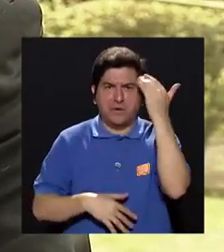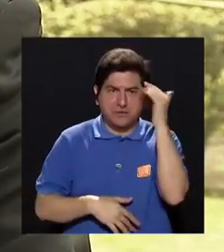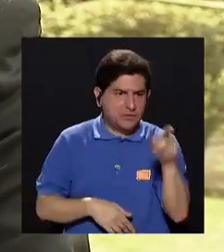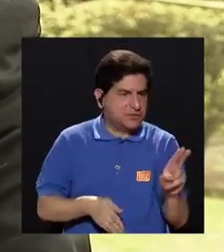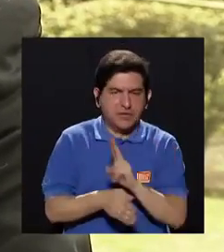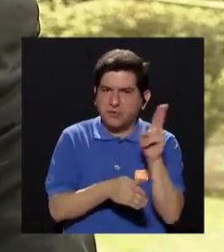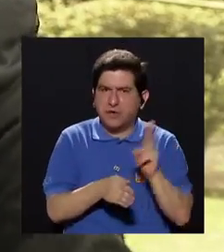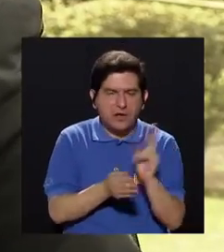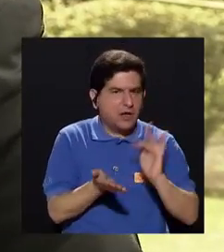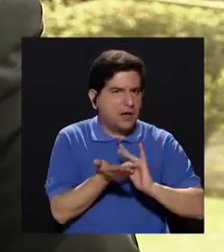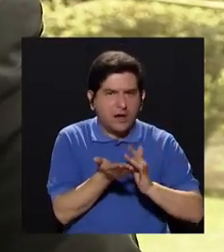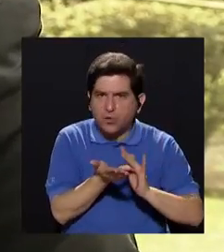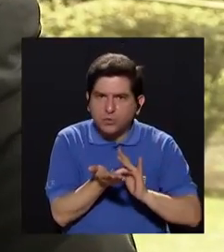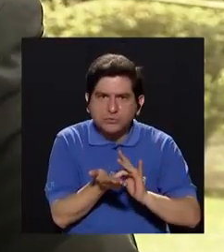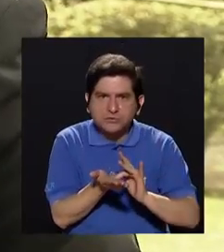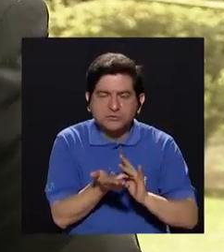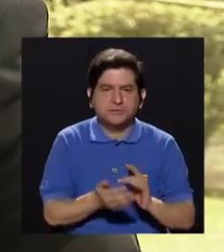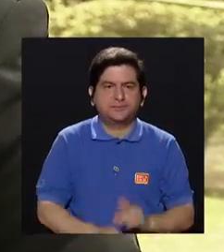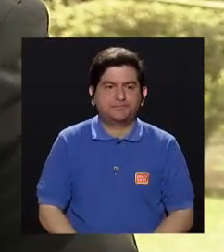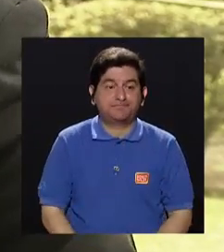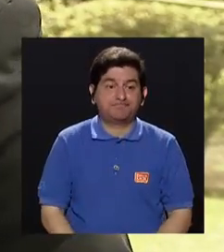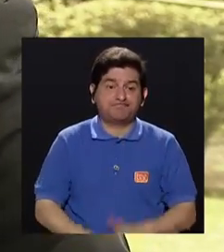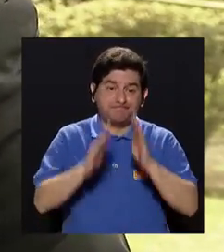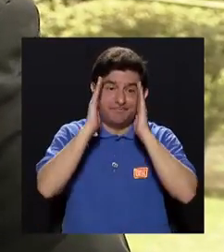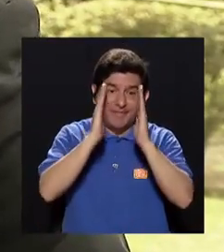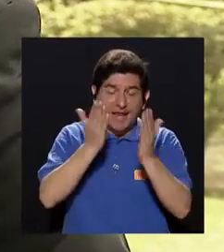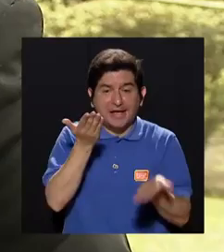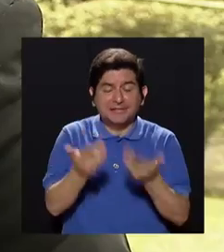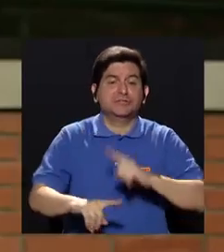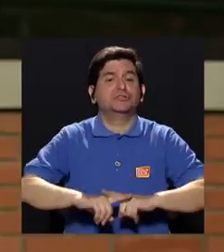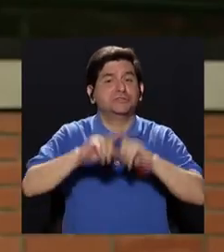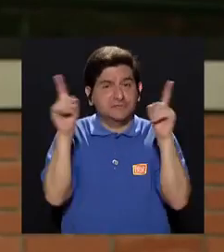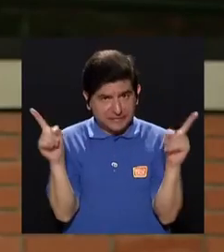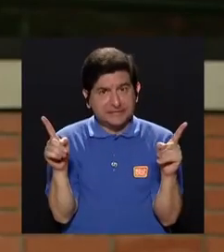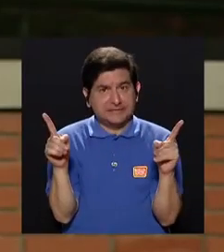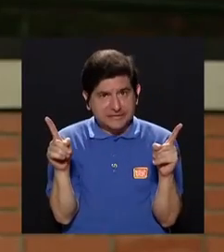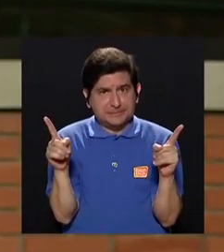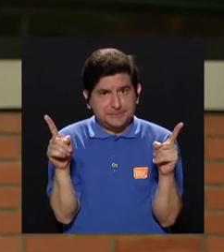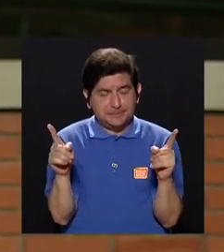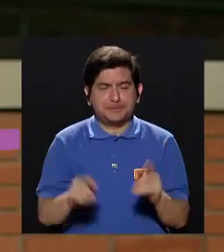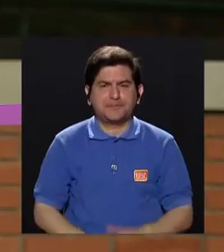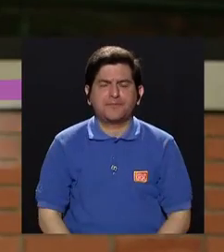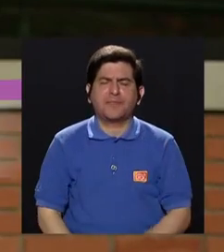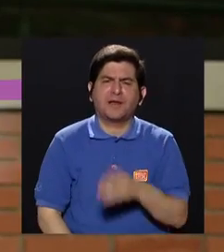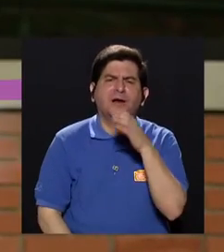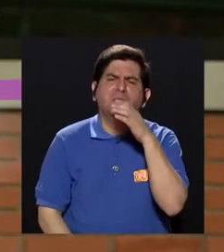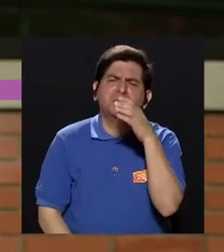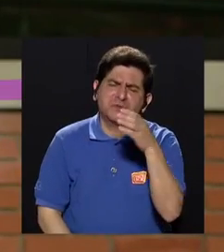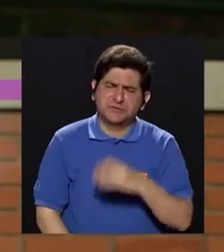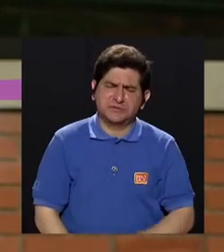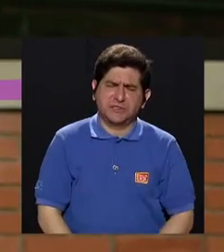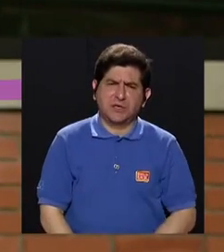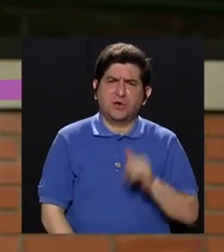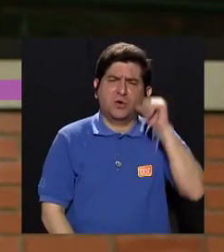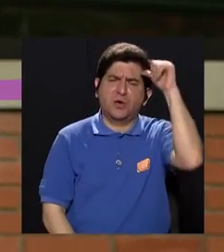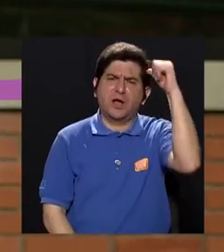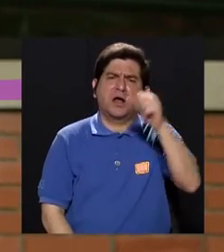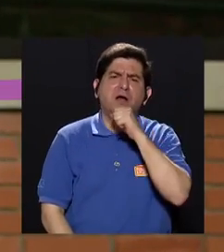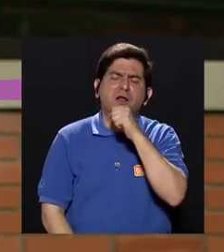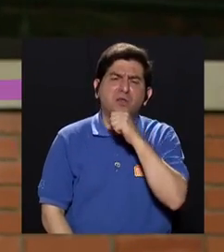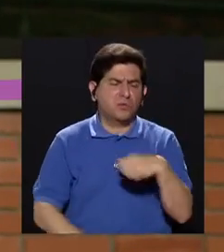medicamento, pues el abordaje puede ser diferente. En términos de recomendaciones, cuando un adulto mayor